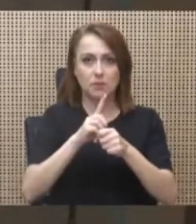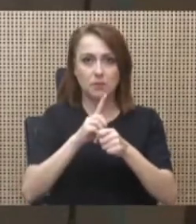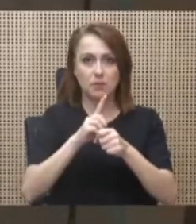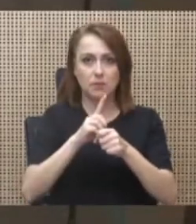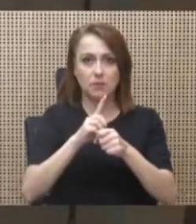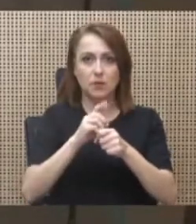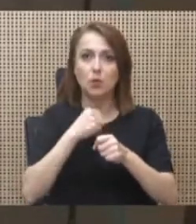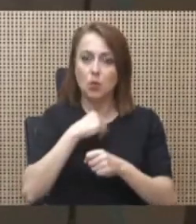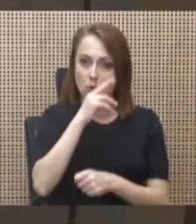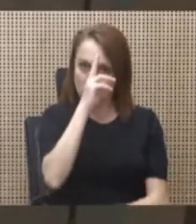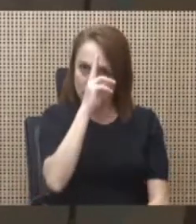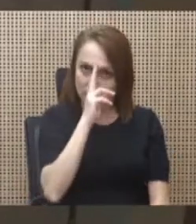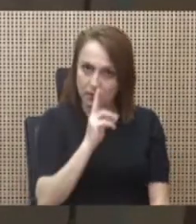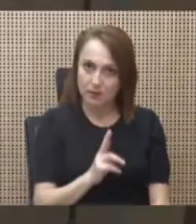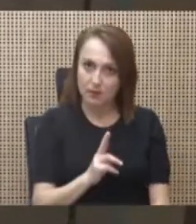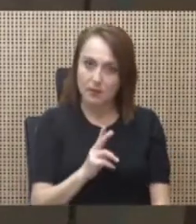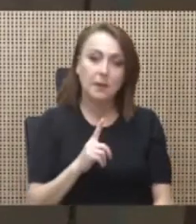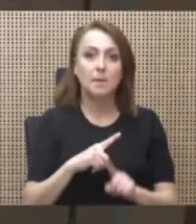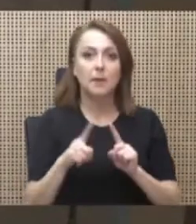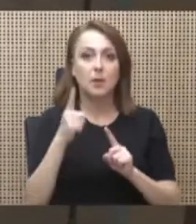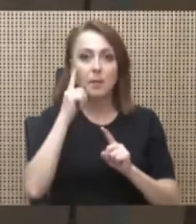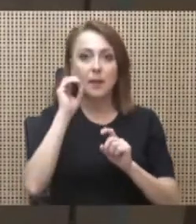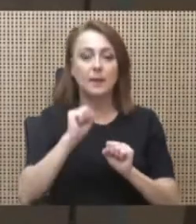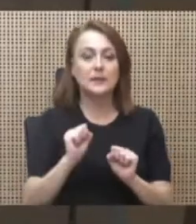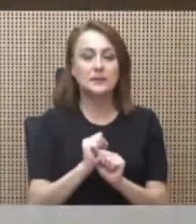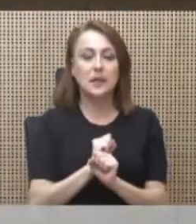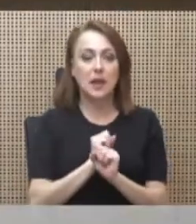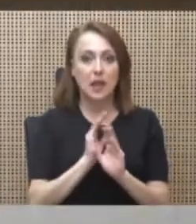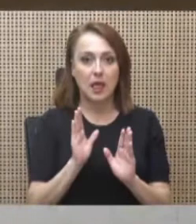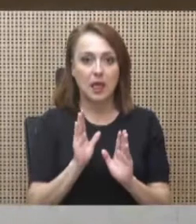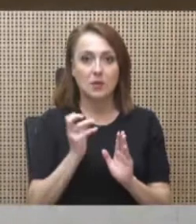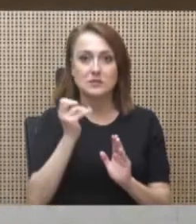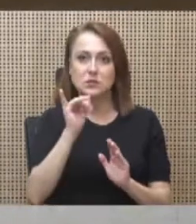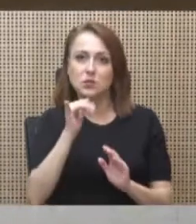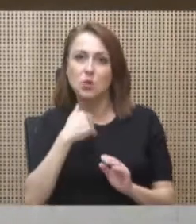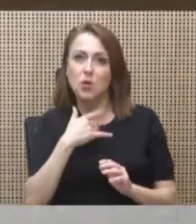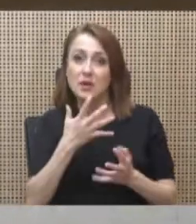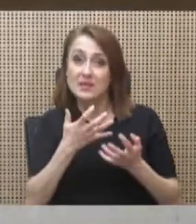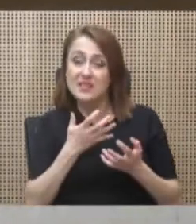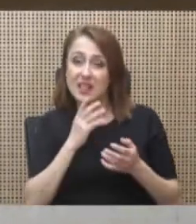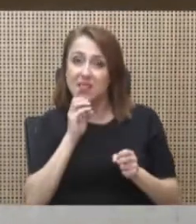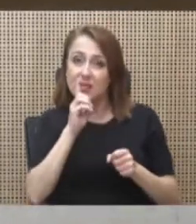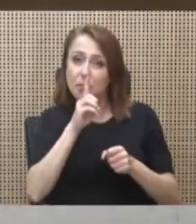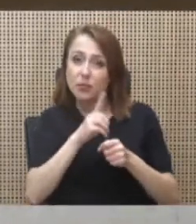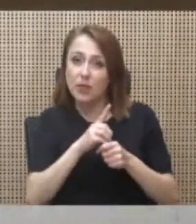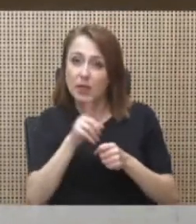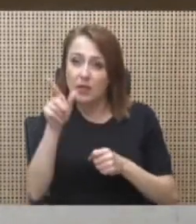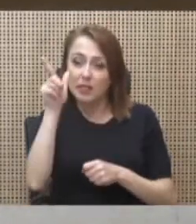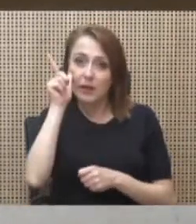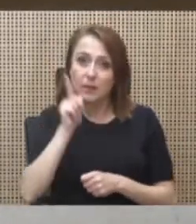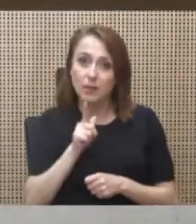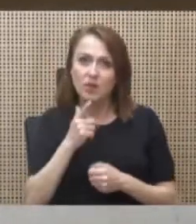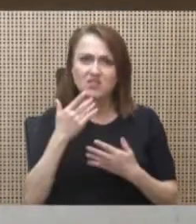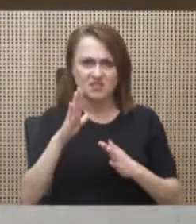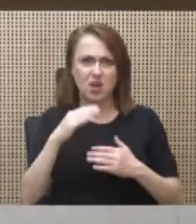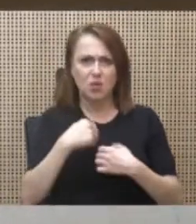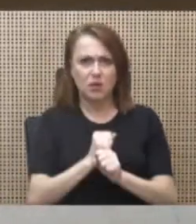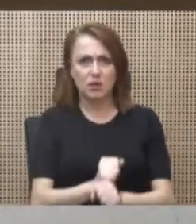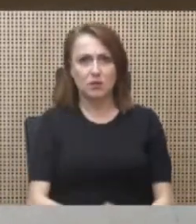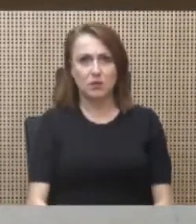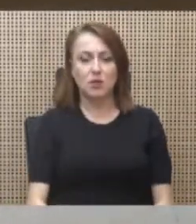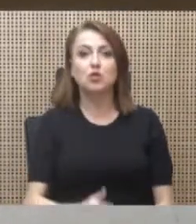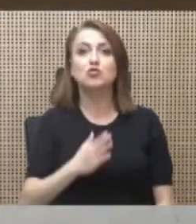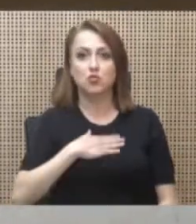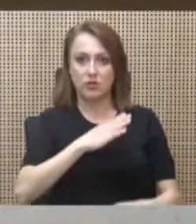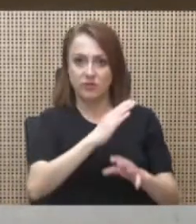Con la humildad del caso, pero para dejar esto absolutamente claro, si hubiera querido ser diputada de la provincia de Limón, ya lo hubiera sido. Yo